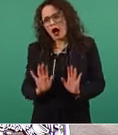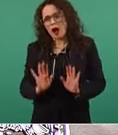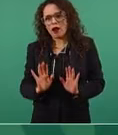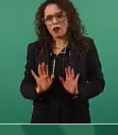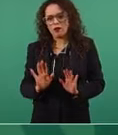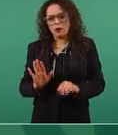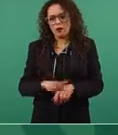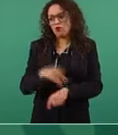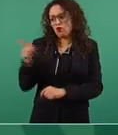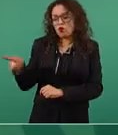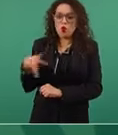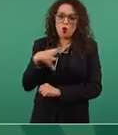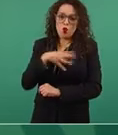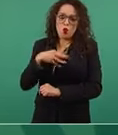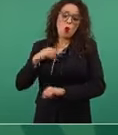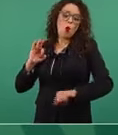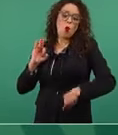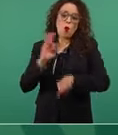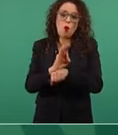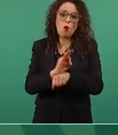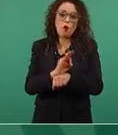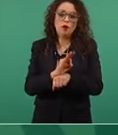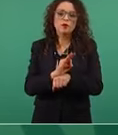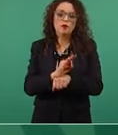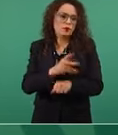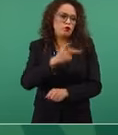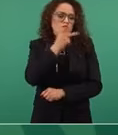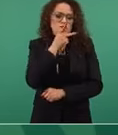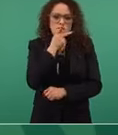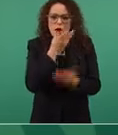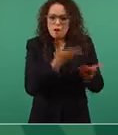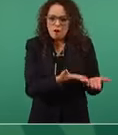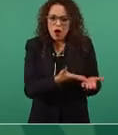defiende a un padre,